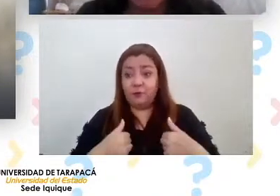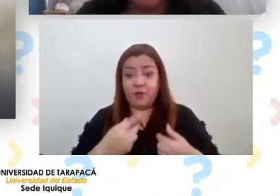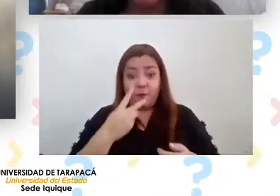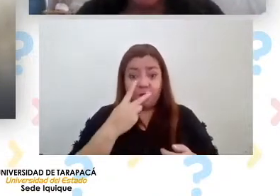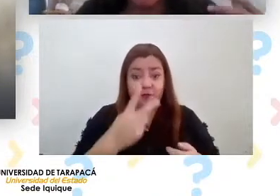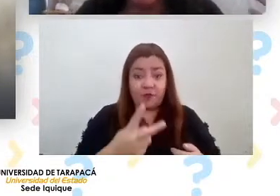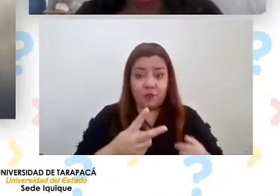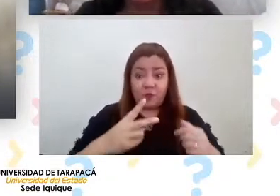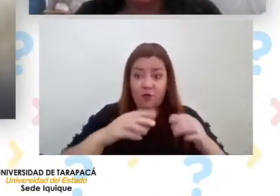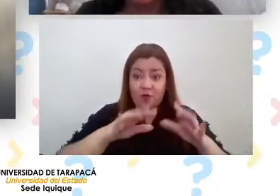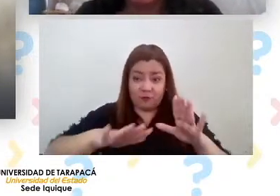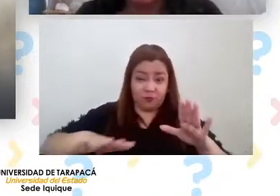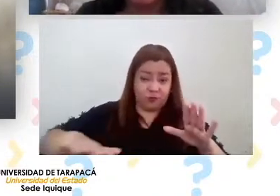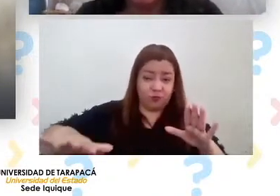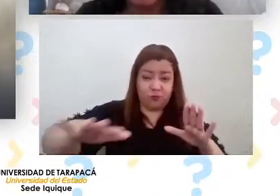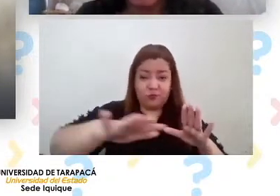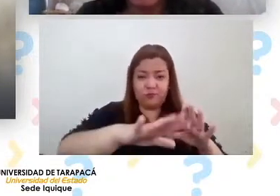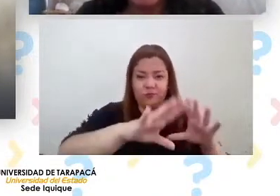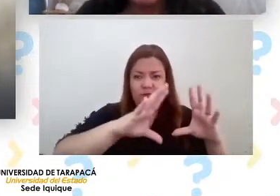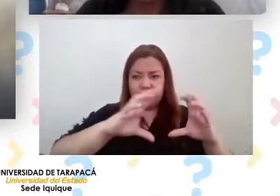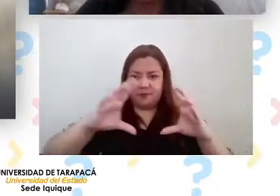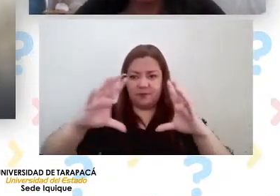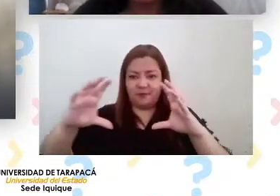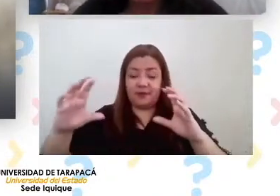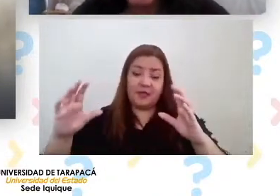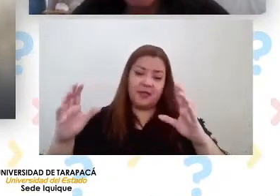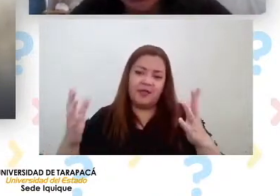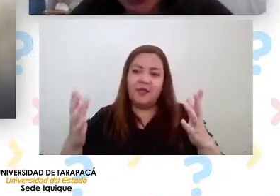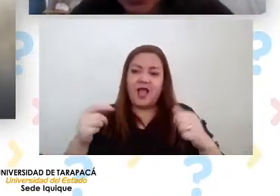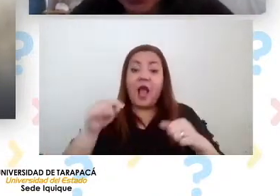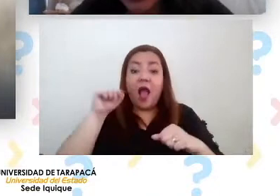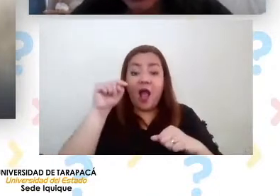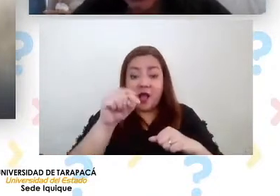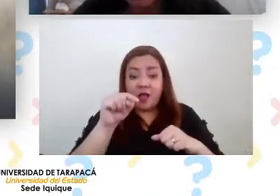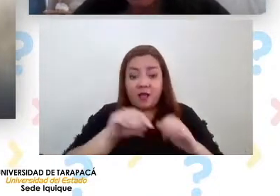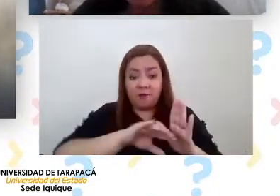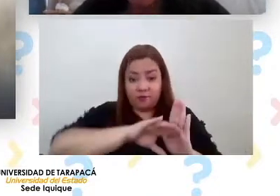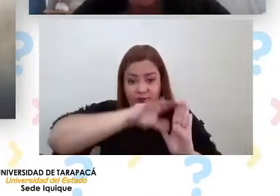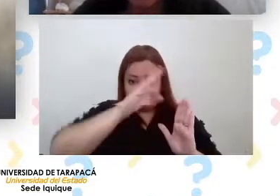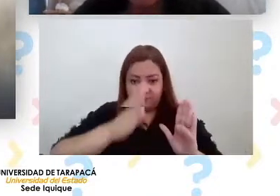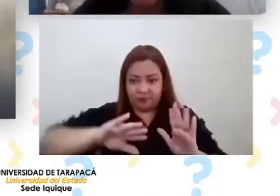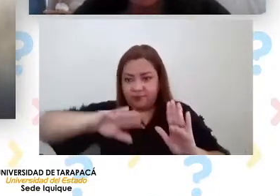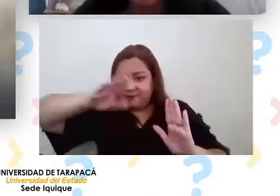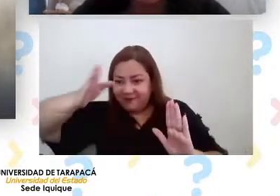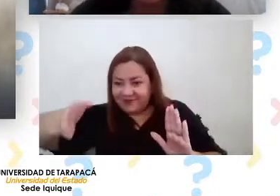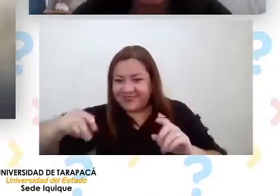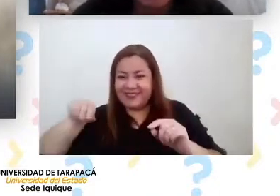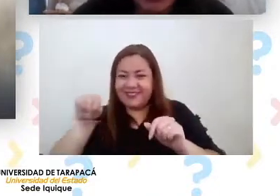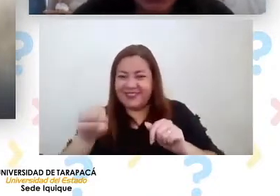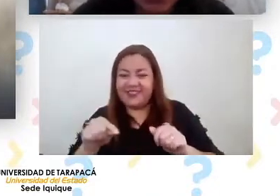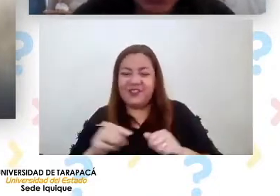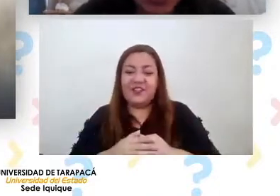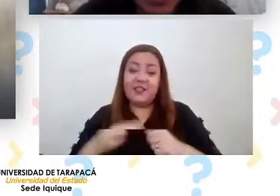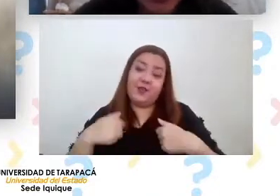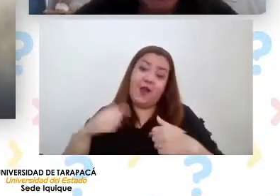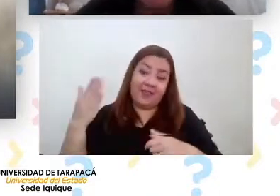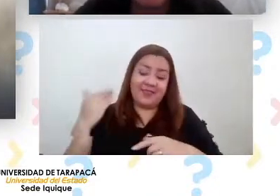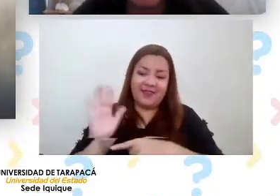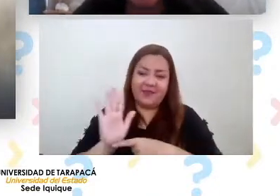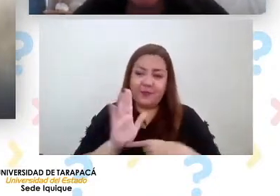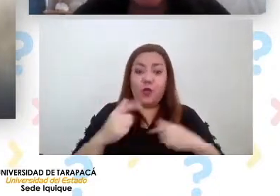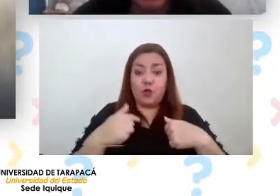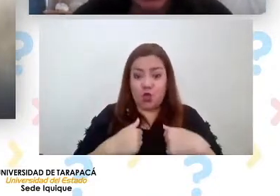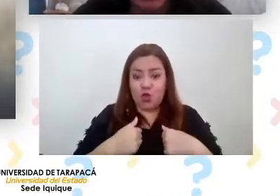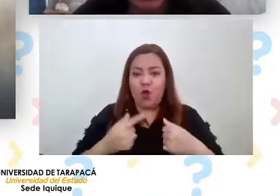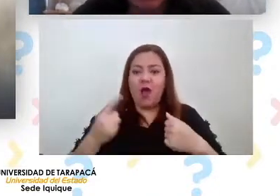oasis pero sin niebla acá la estación que recién la había mostrado de forma directa yo en este momento estoy adentro